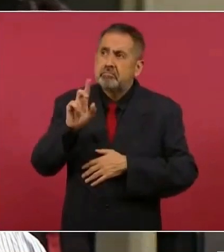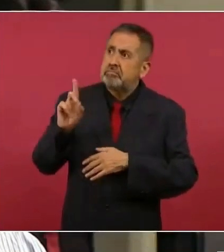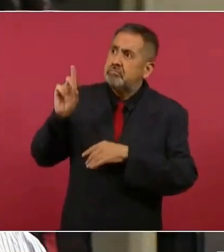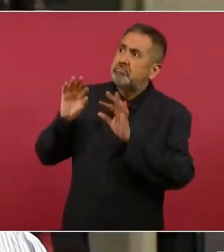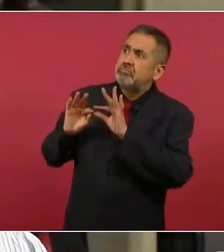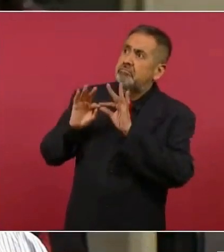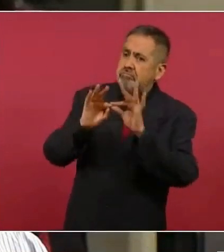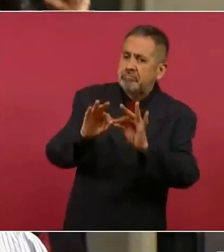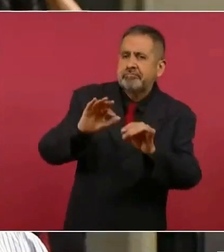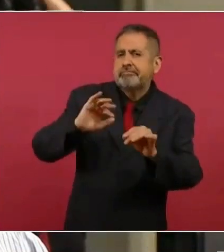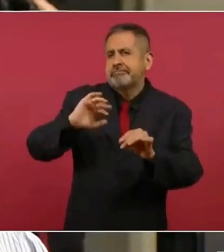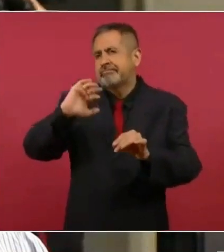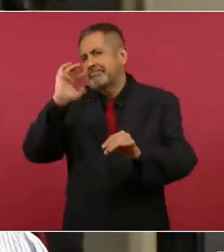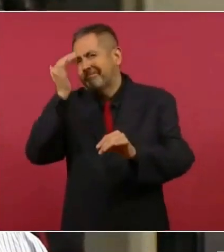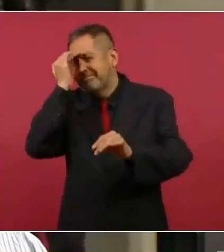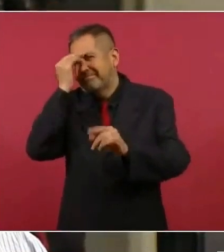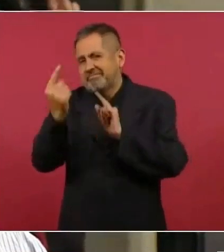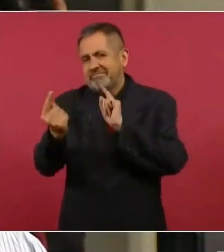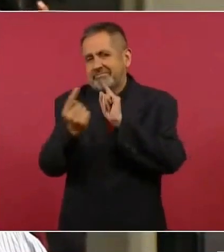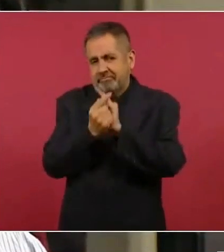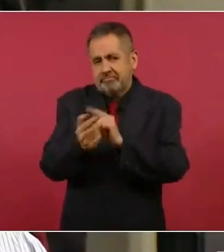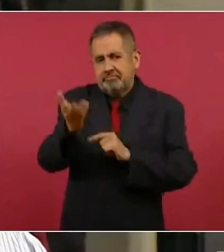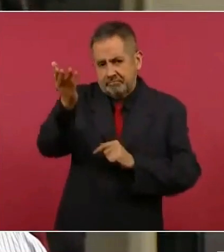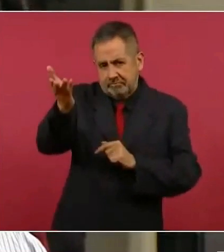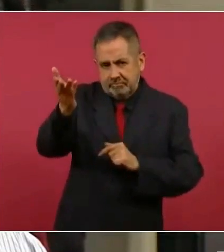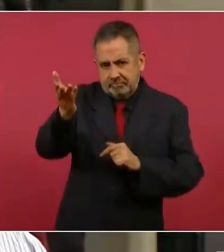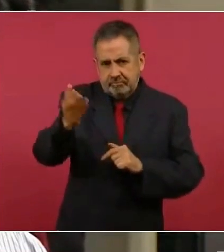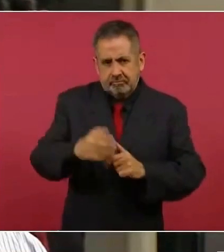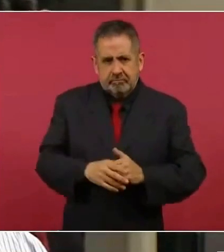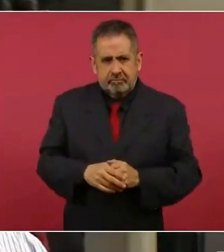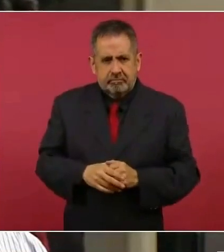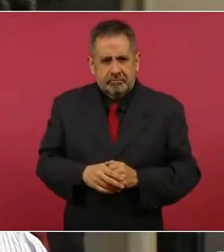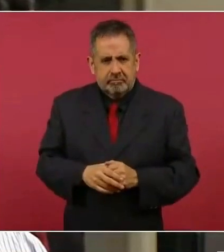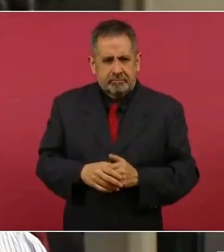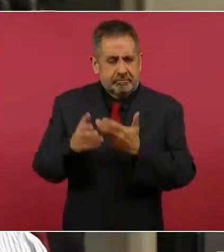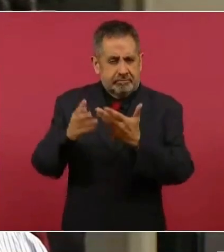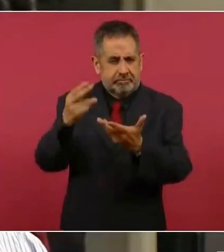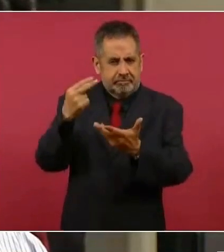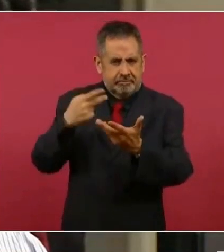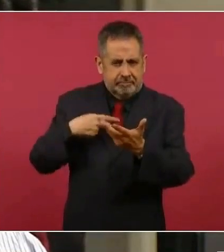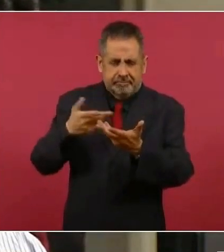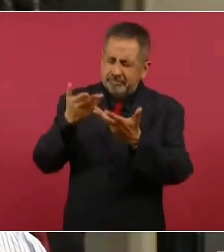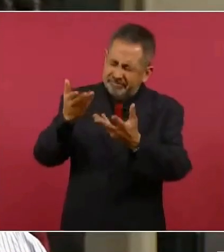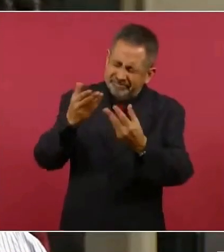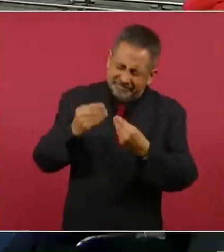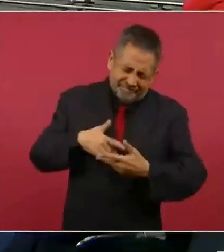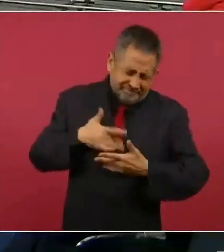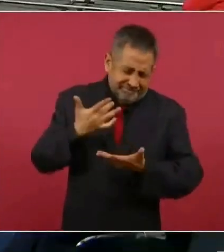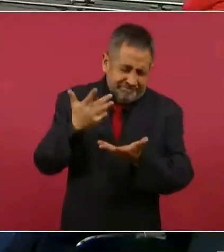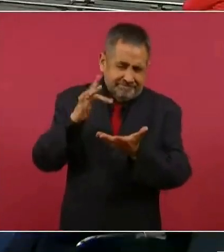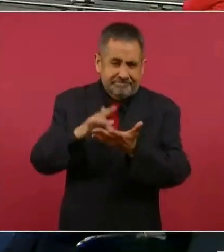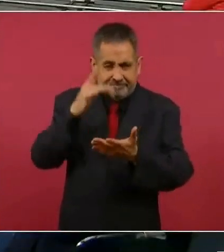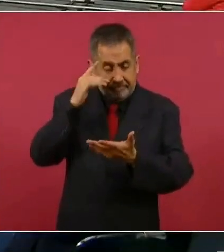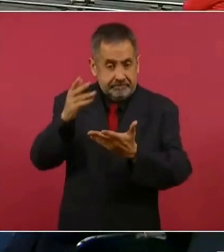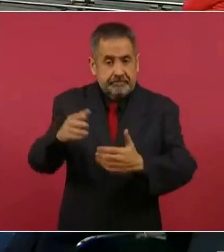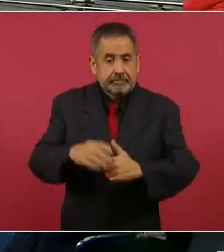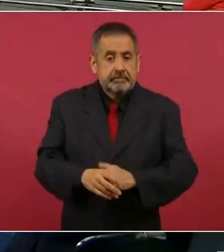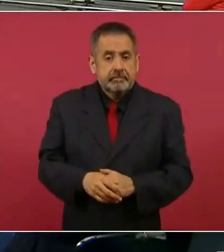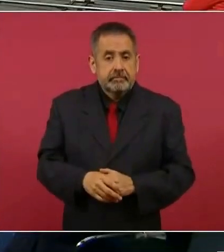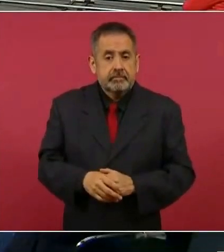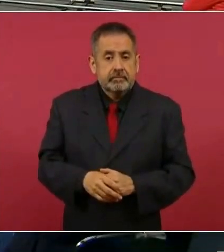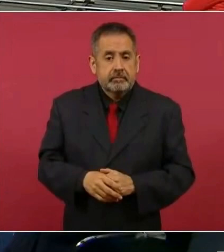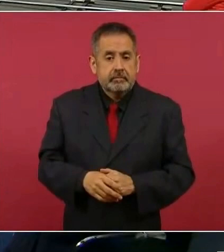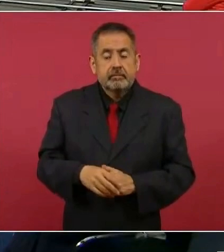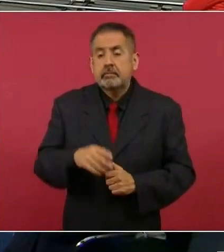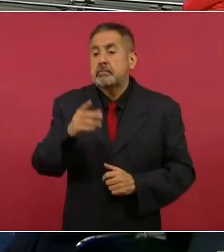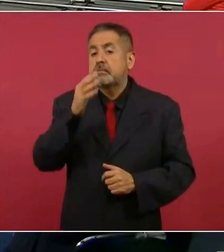lleva. Yo ya conocí. Allá lo nombran diferente a usted, con un agradecimiento enorme. Por cierto,